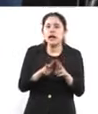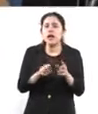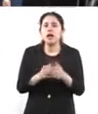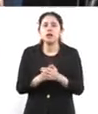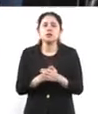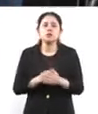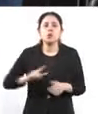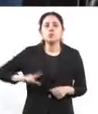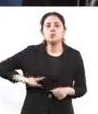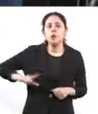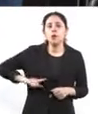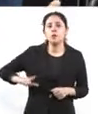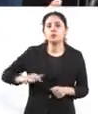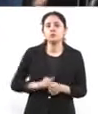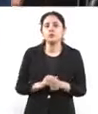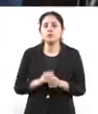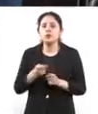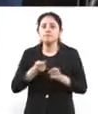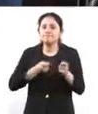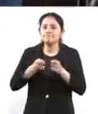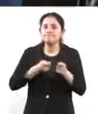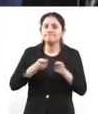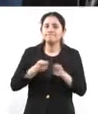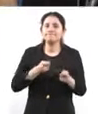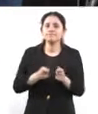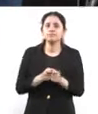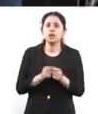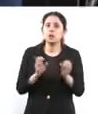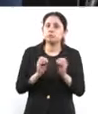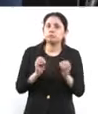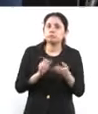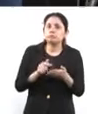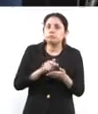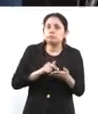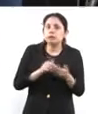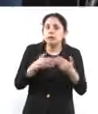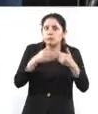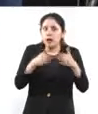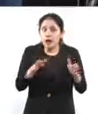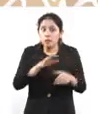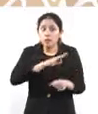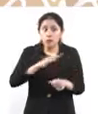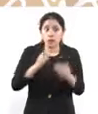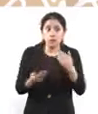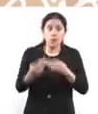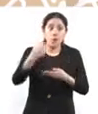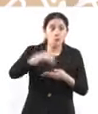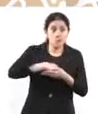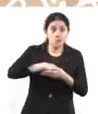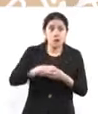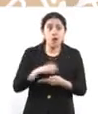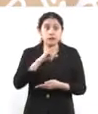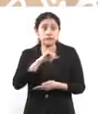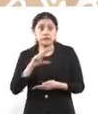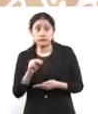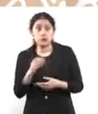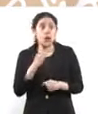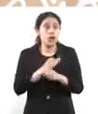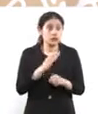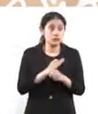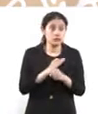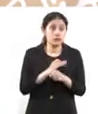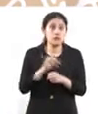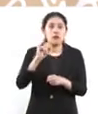estarían abriendo este espacio para que se acerquen a presentar su… Sí, justo lo estamos viendo con la Contraloría